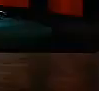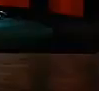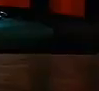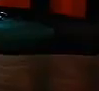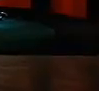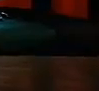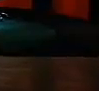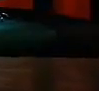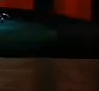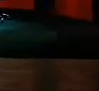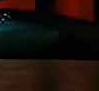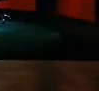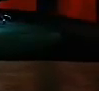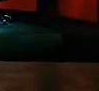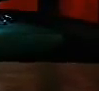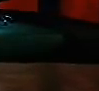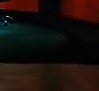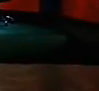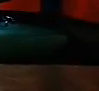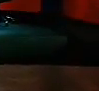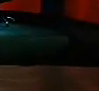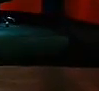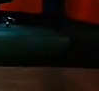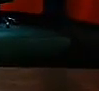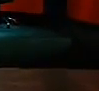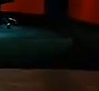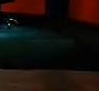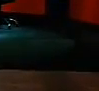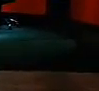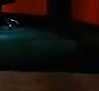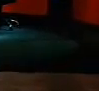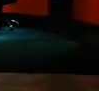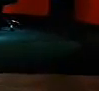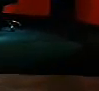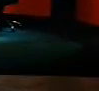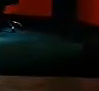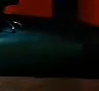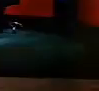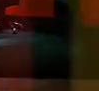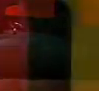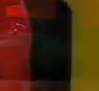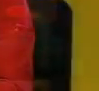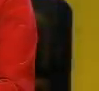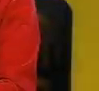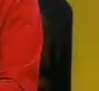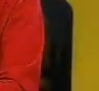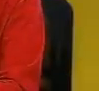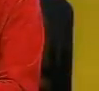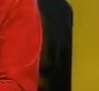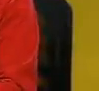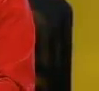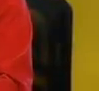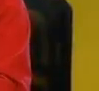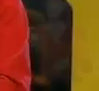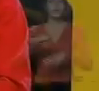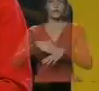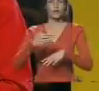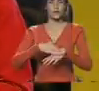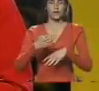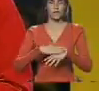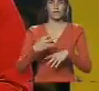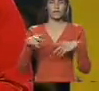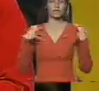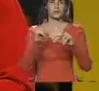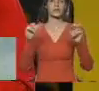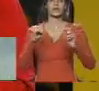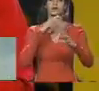asamblea guerrea. Aquí estamos en el segundo segmento de tu programa Pueblo Legislador. Todos los martes y todos los jueves desde hoy del canal de la